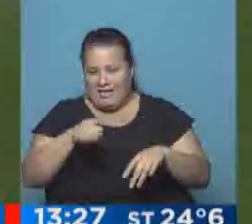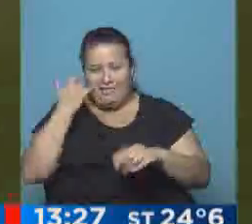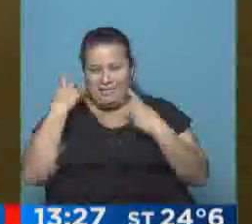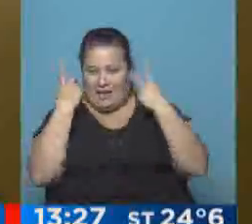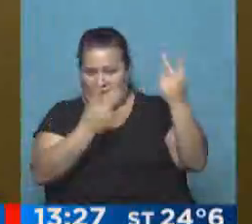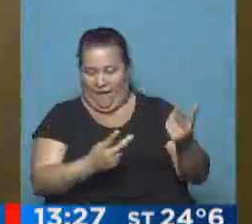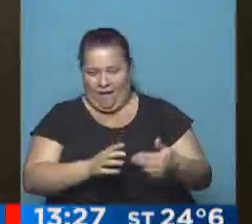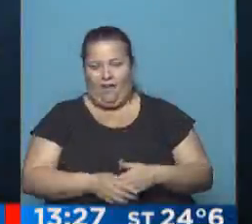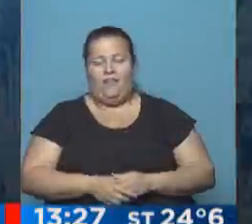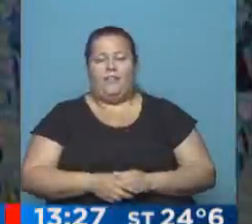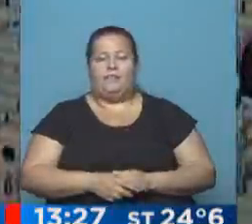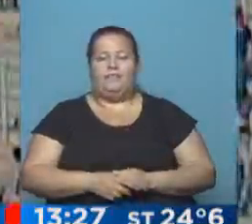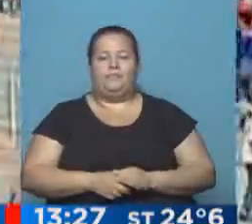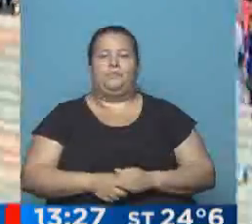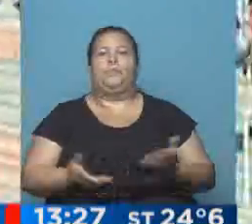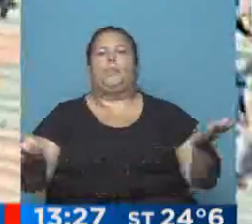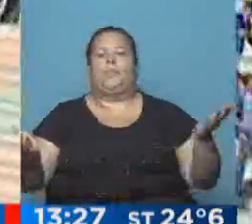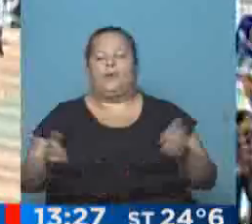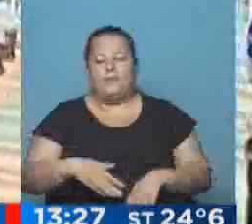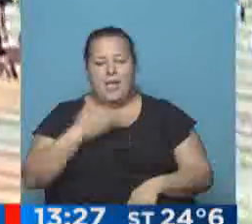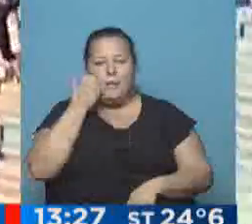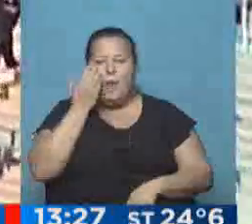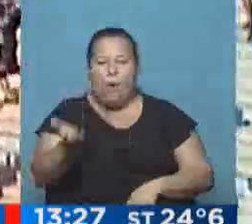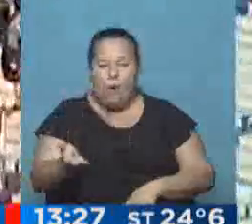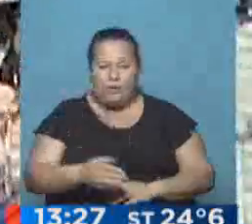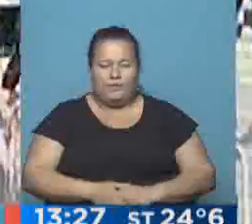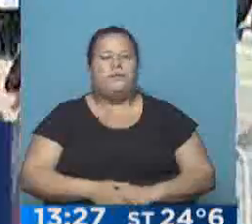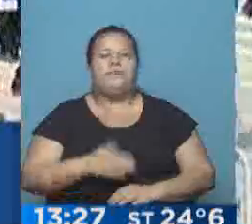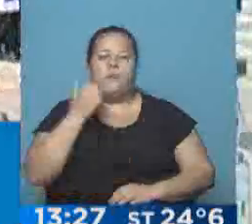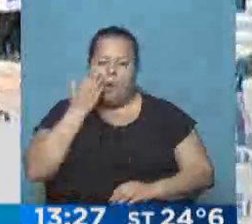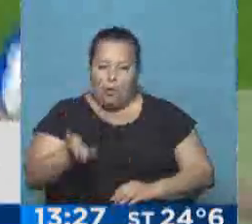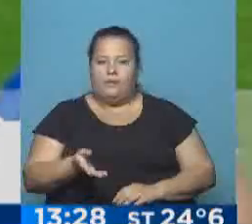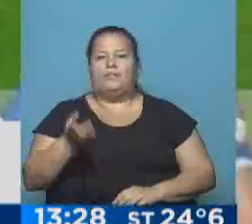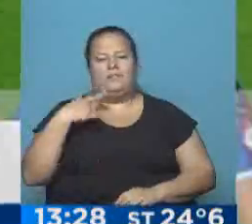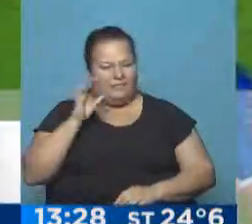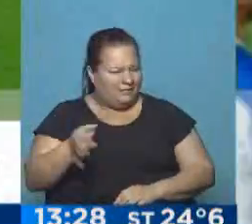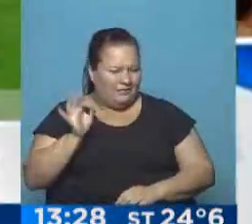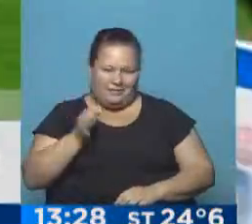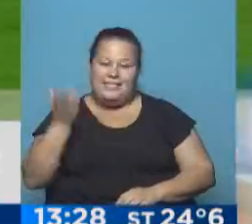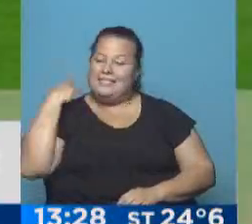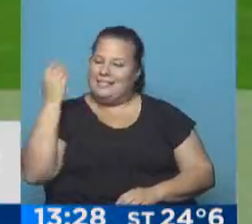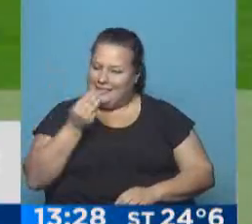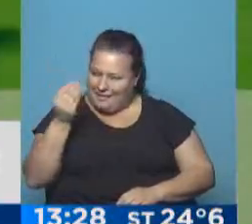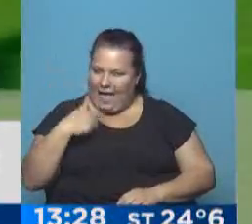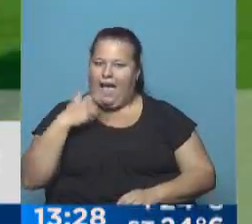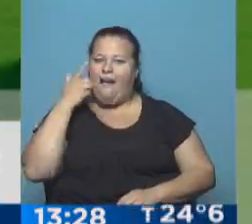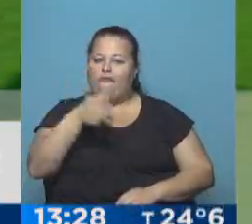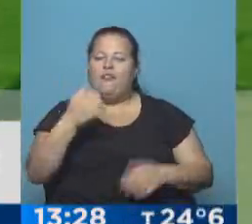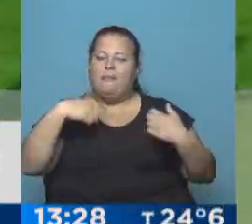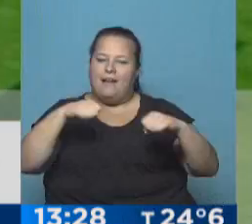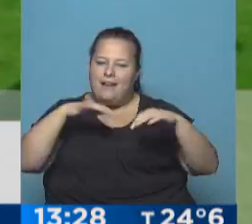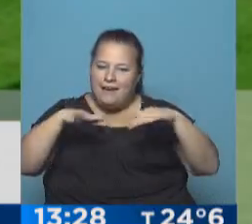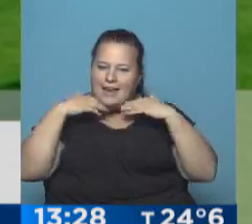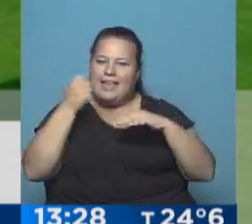viajó, eh. Sí, sí. Pero bueno, ahora vamos a... La vergüenza. La vergüenza. Ya se sabía, Sí. El sábado habían ido a la concentración,